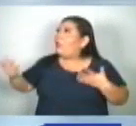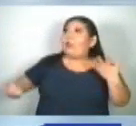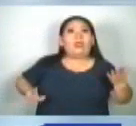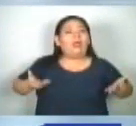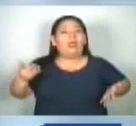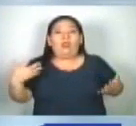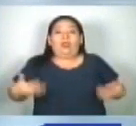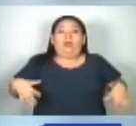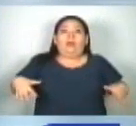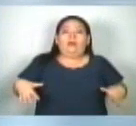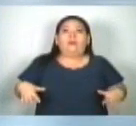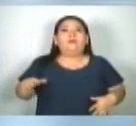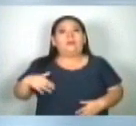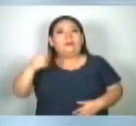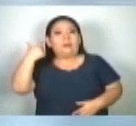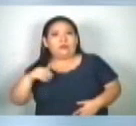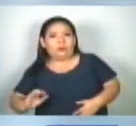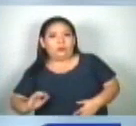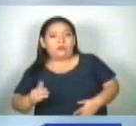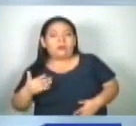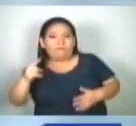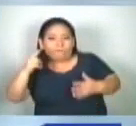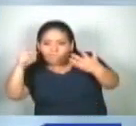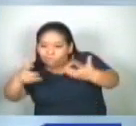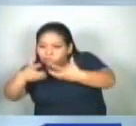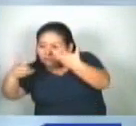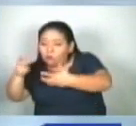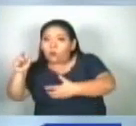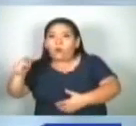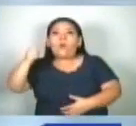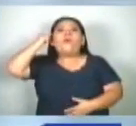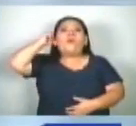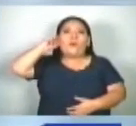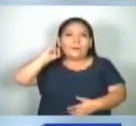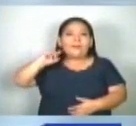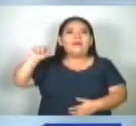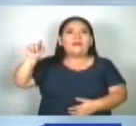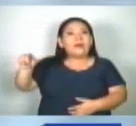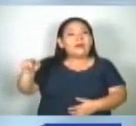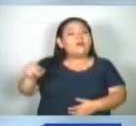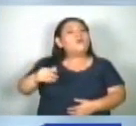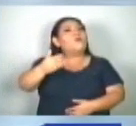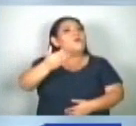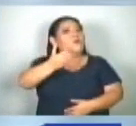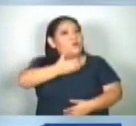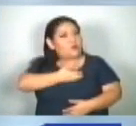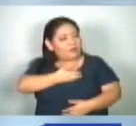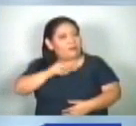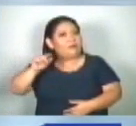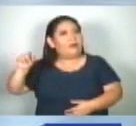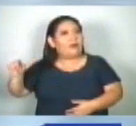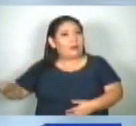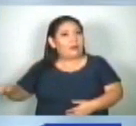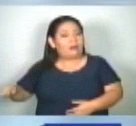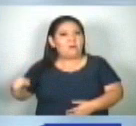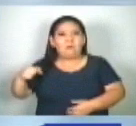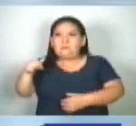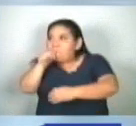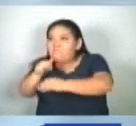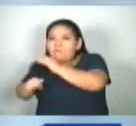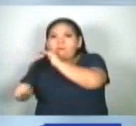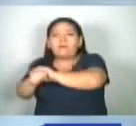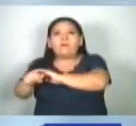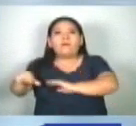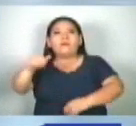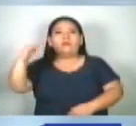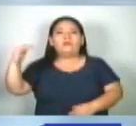de shock. Las investigaciones lograron establecer que Castillo Murga fue el responsable directo y que además había huido del país.